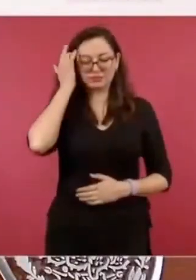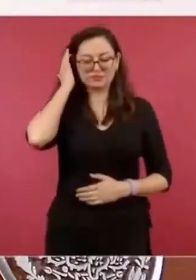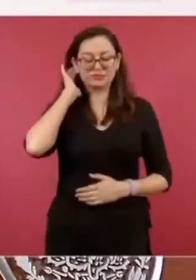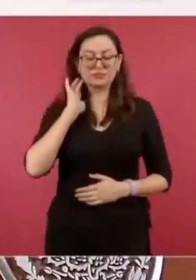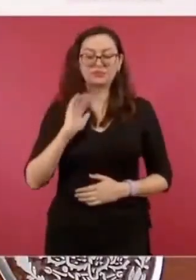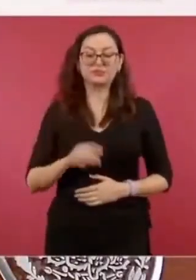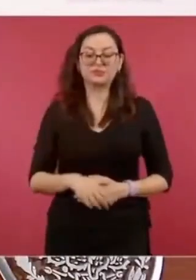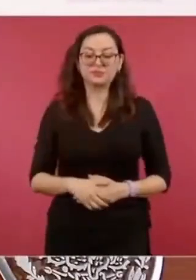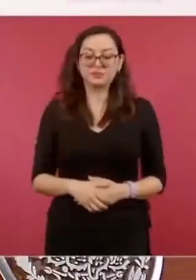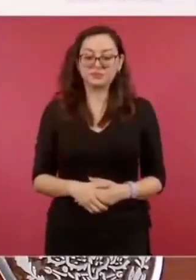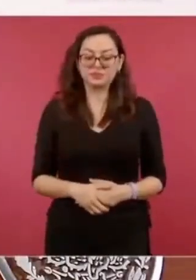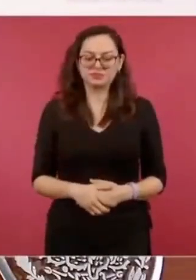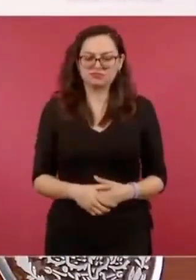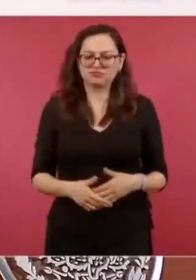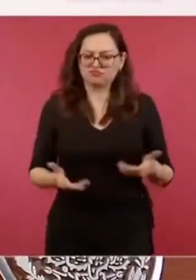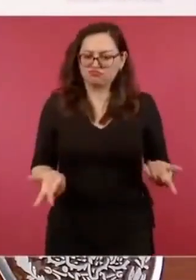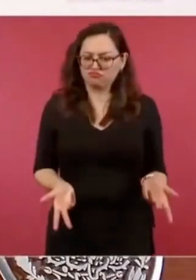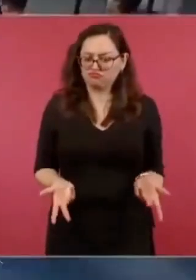hacéis una haciendo,